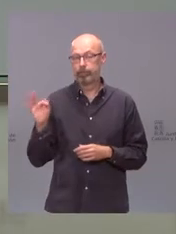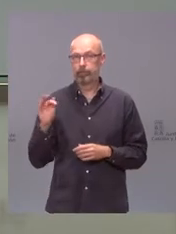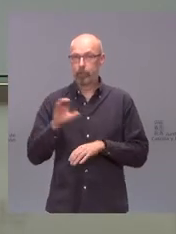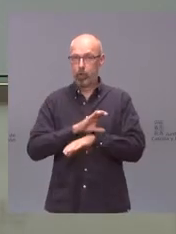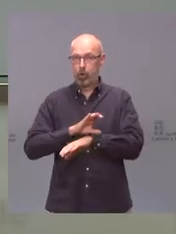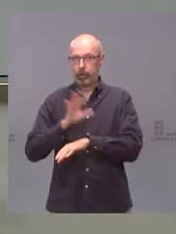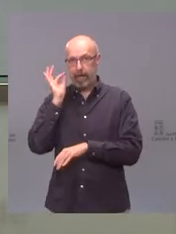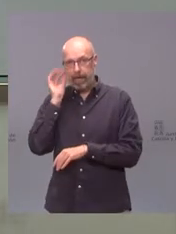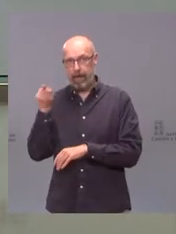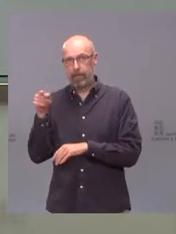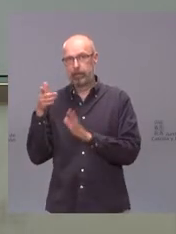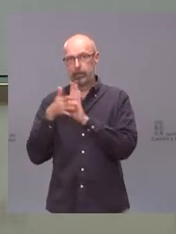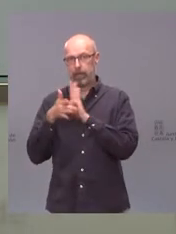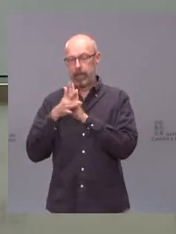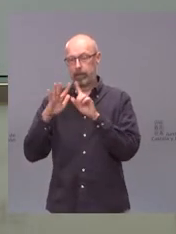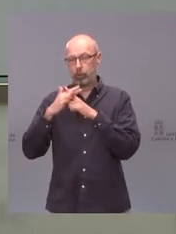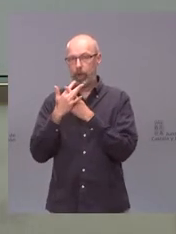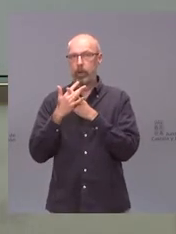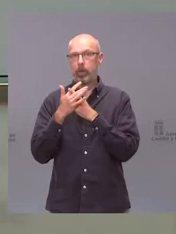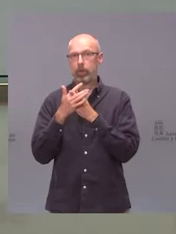explicarles la situación epidemiológica.